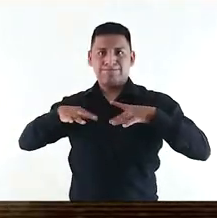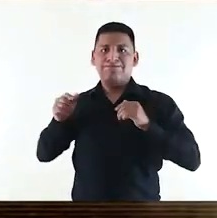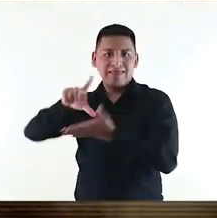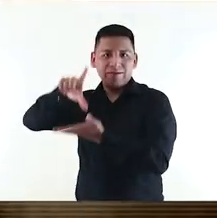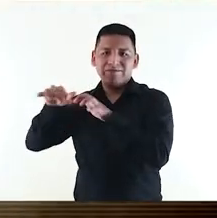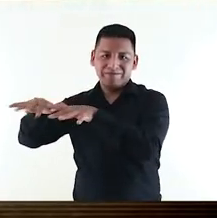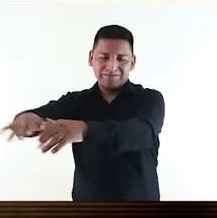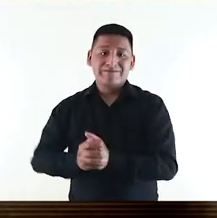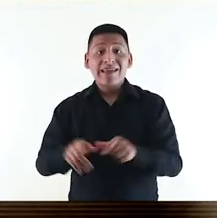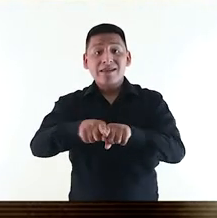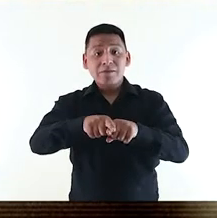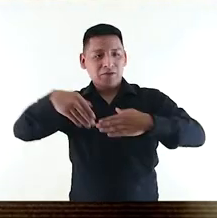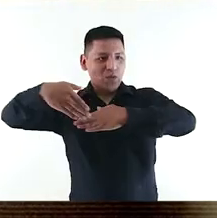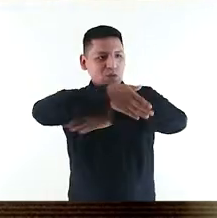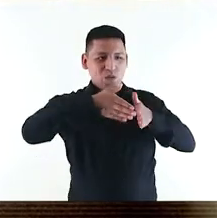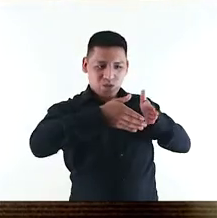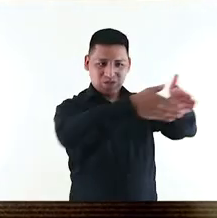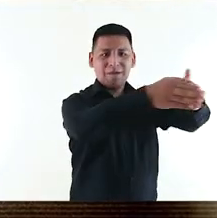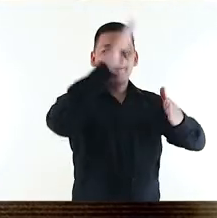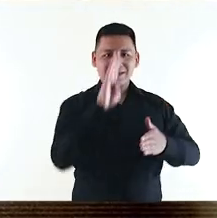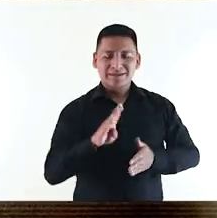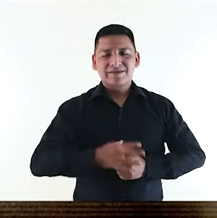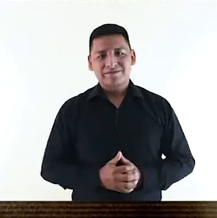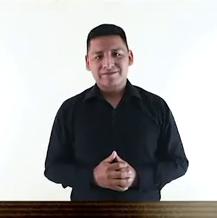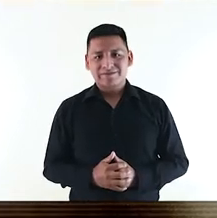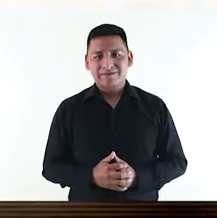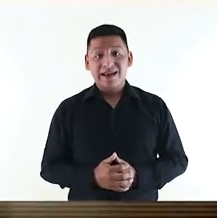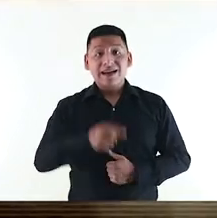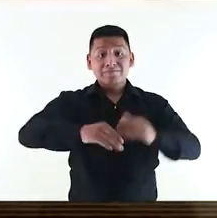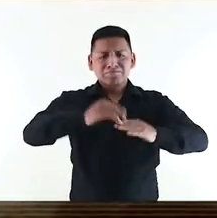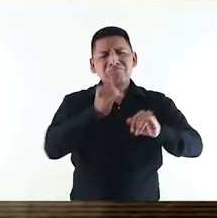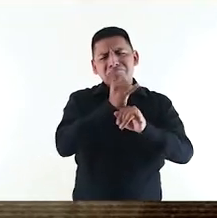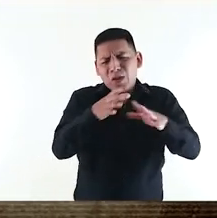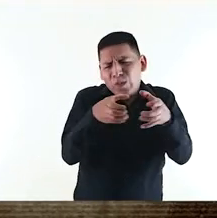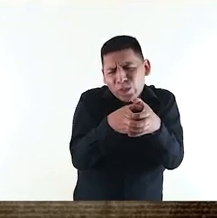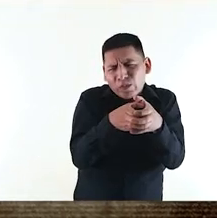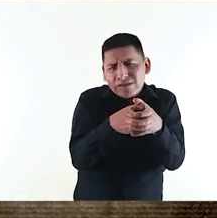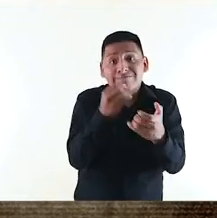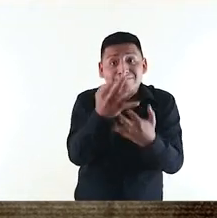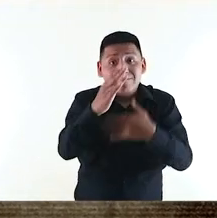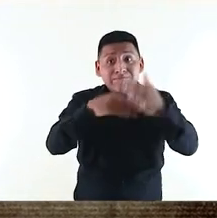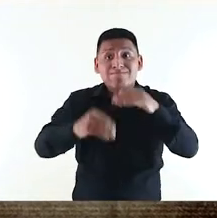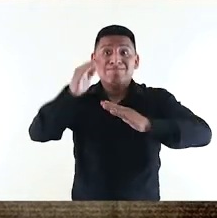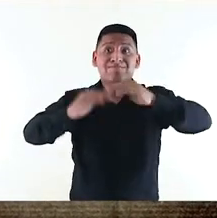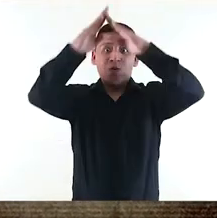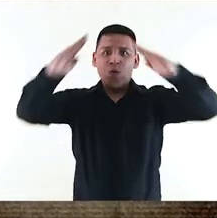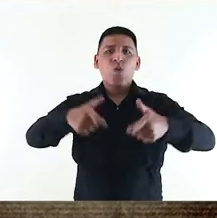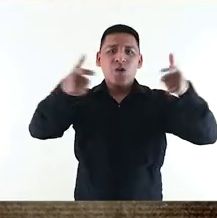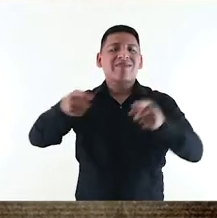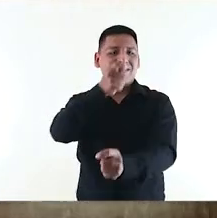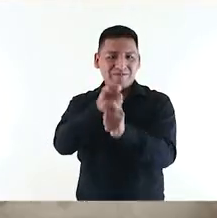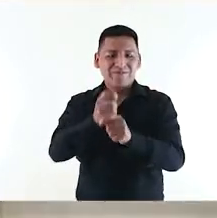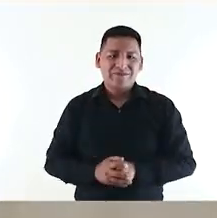donde se establecería la Élite de Lima, y a la misma época en la que se abría la Avenida Brasil. Allí construyeron una primitiva capilla a la